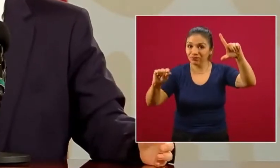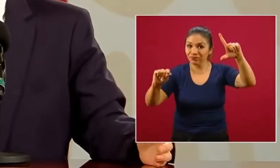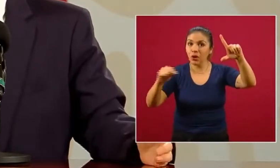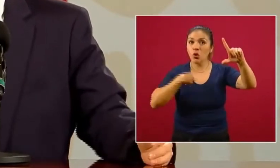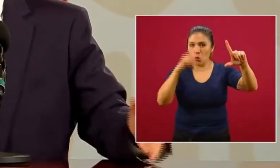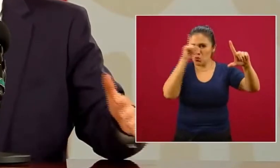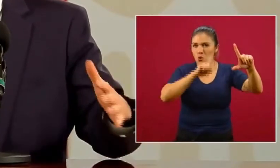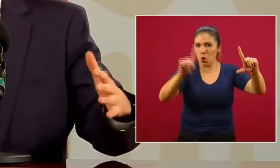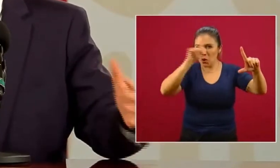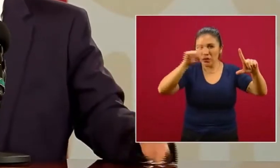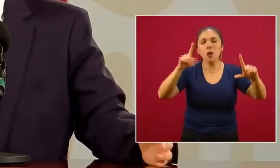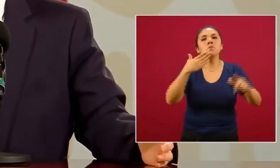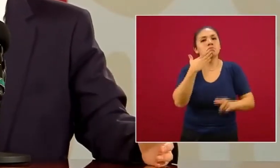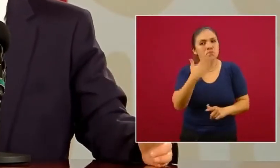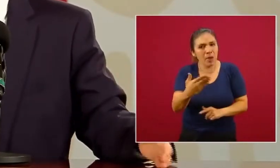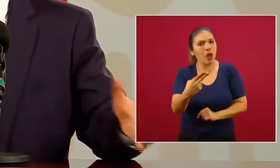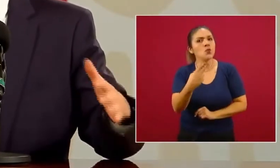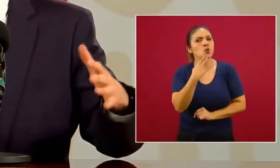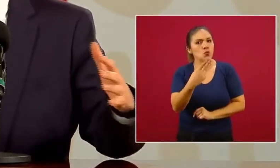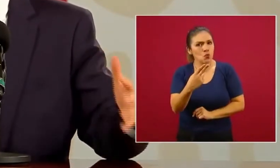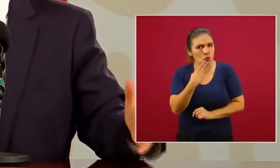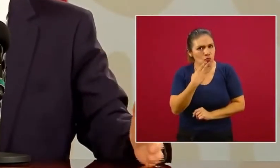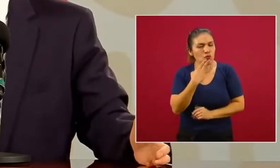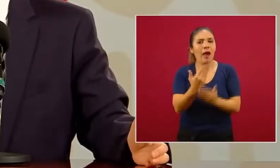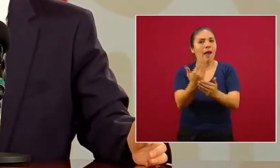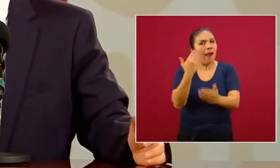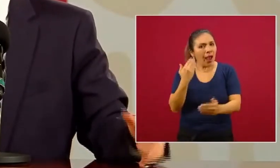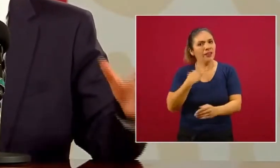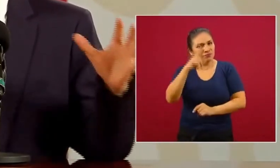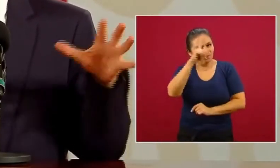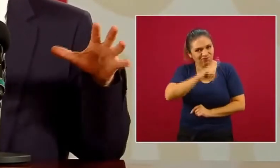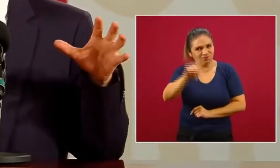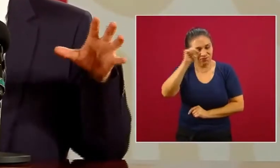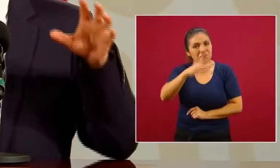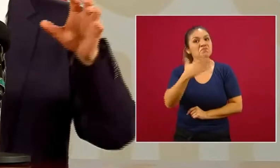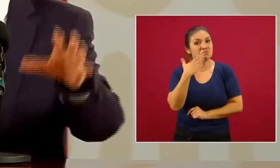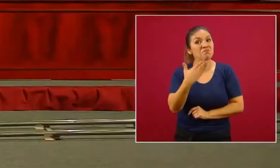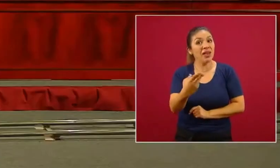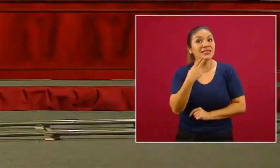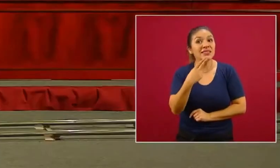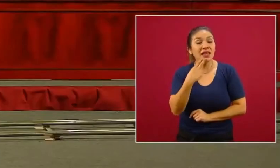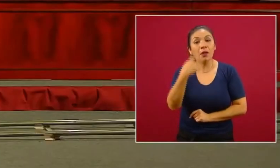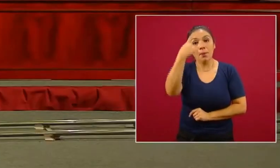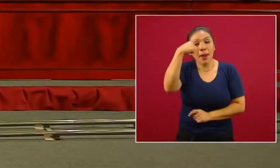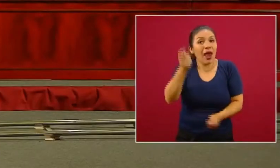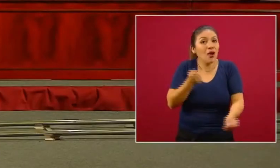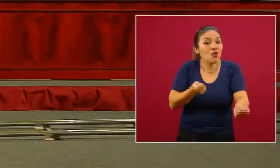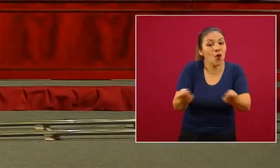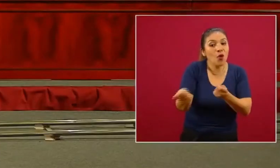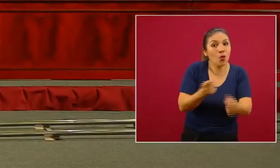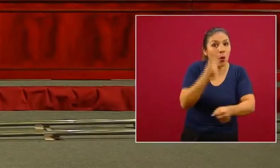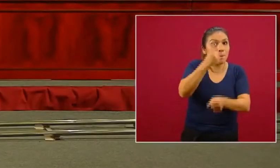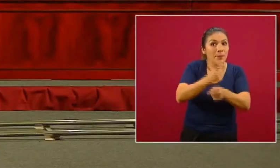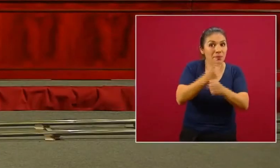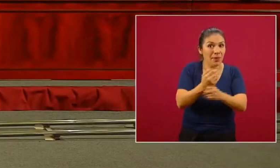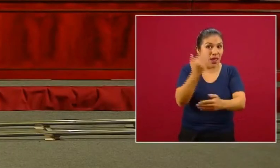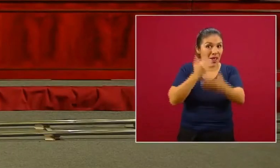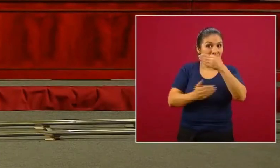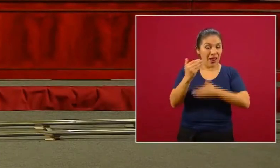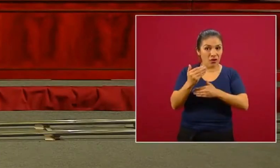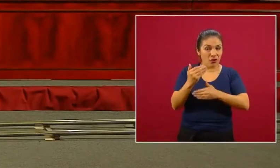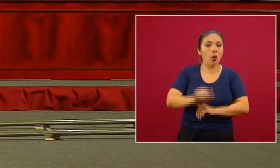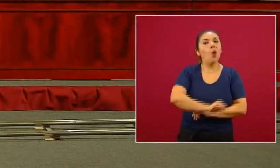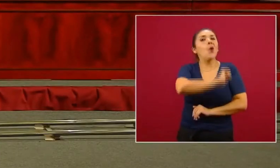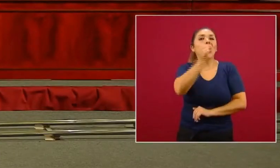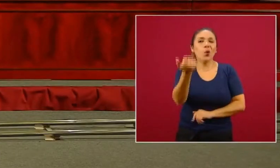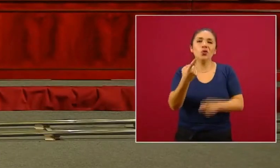oportunas, muy útiles, muy efectivas, para hacer este control inicial de la epidemia. Y otra situación